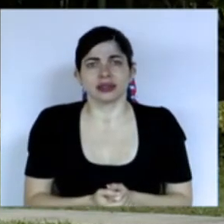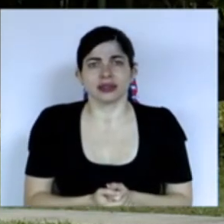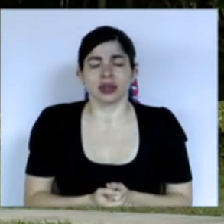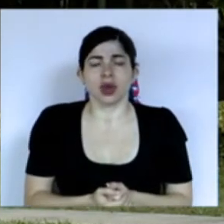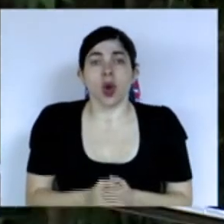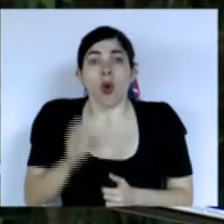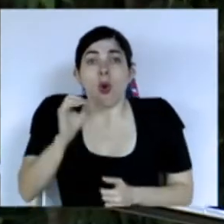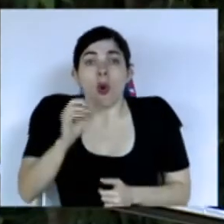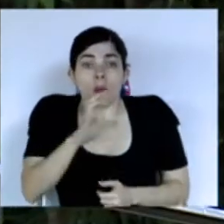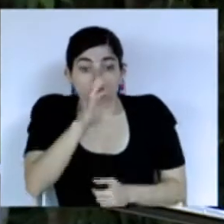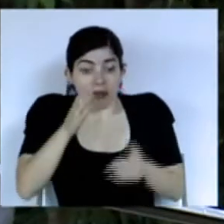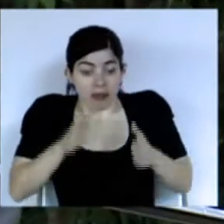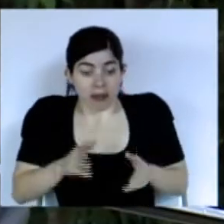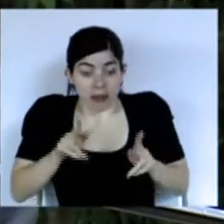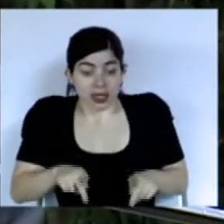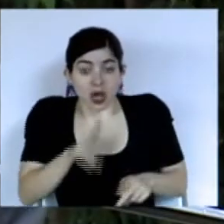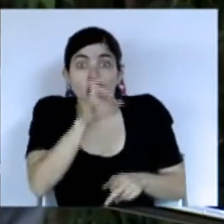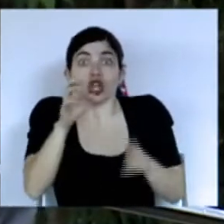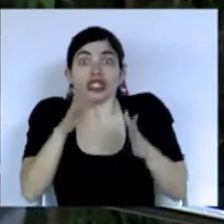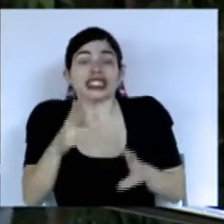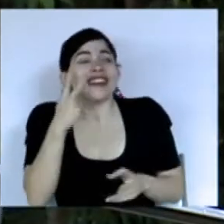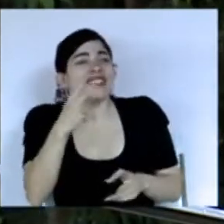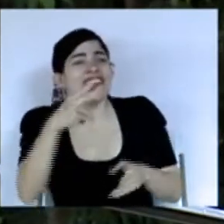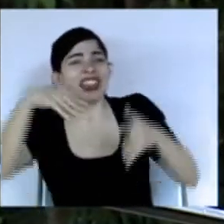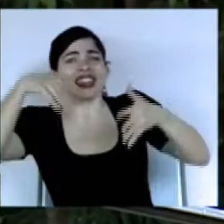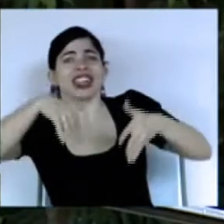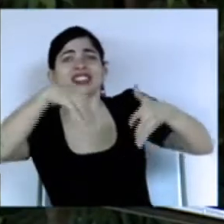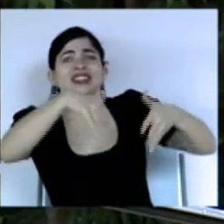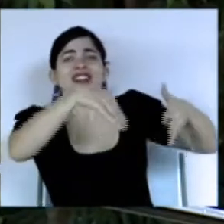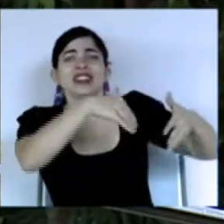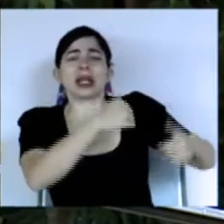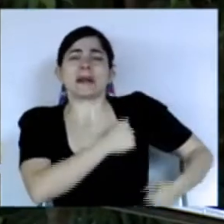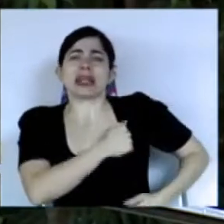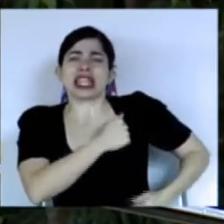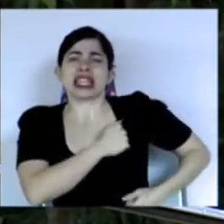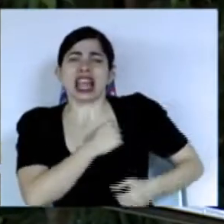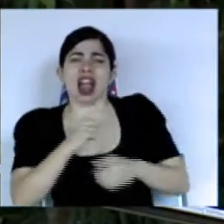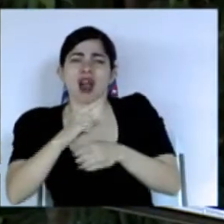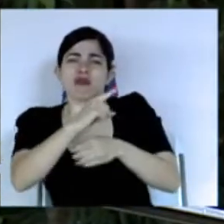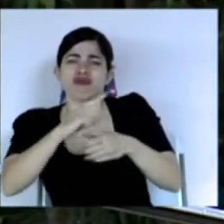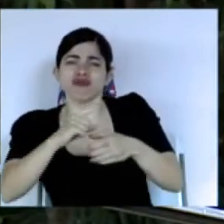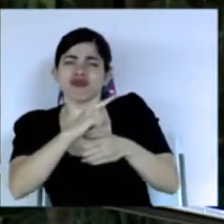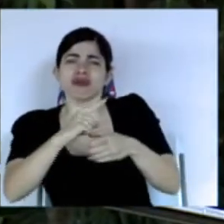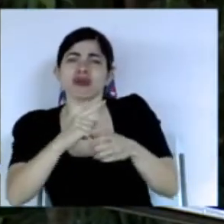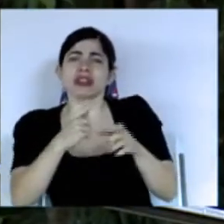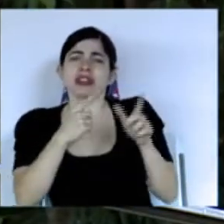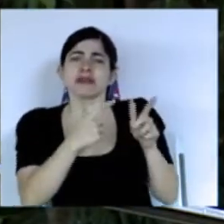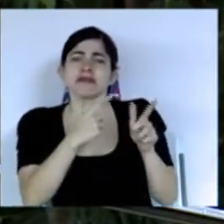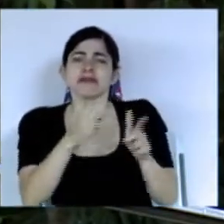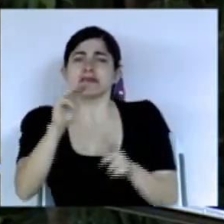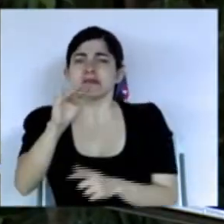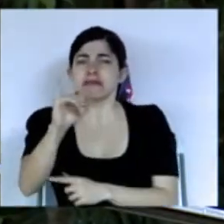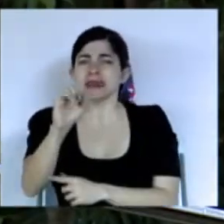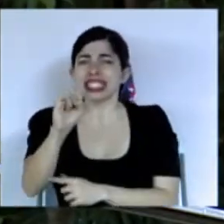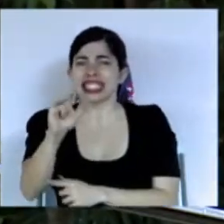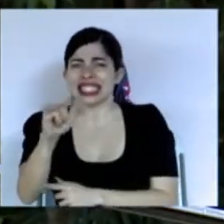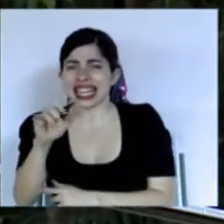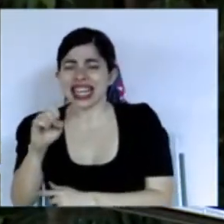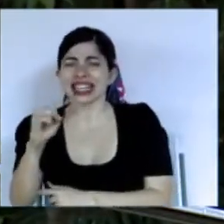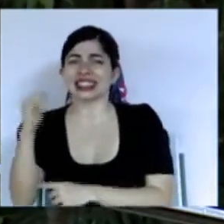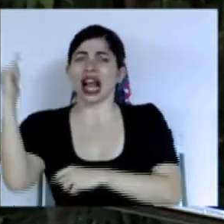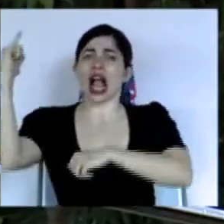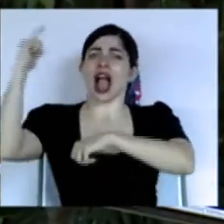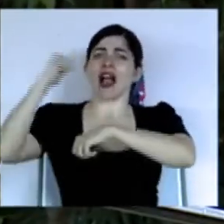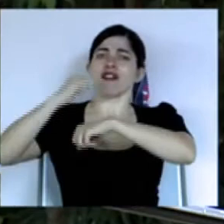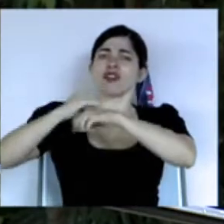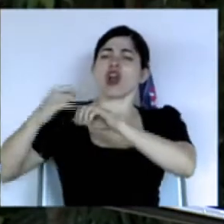o ser un costarricense y ver un desfile militar de tanques y de misiles o de aviones como